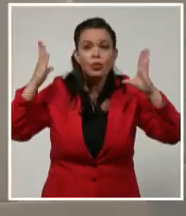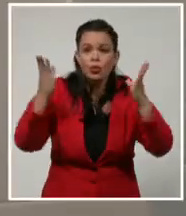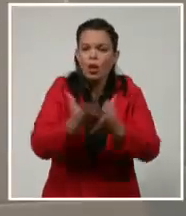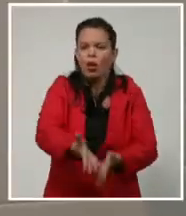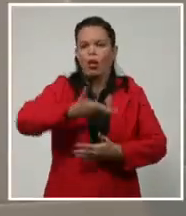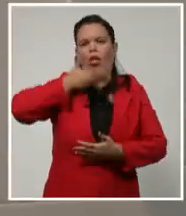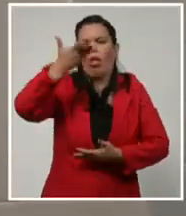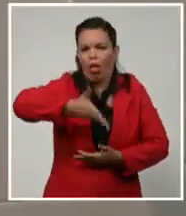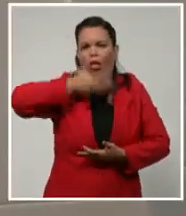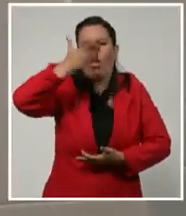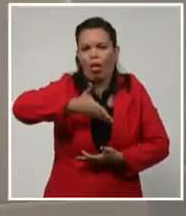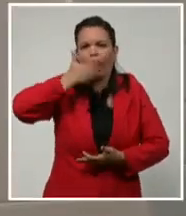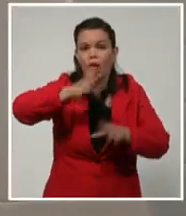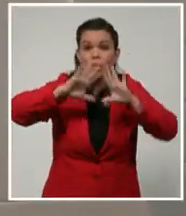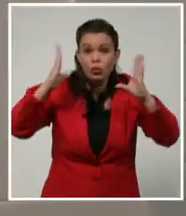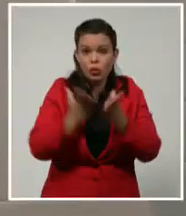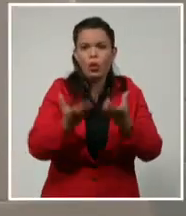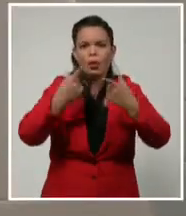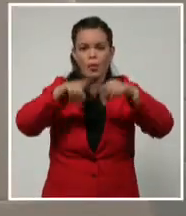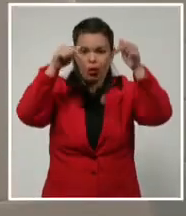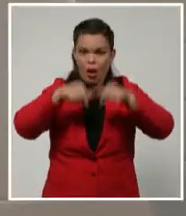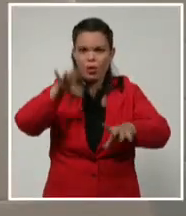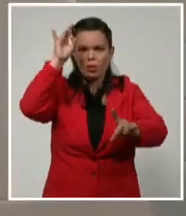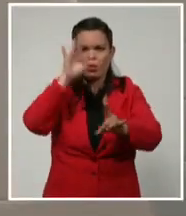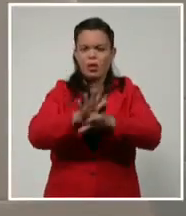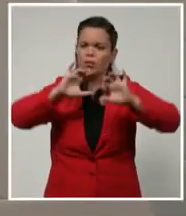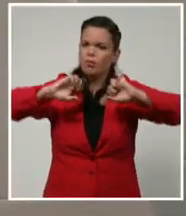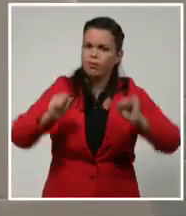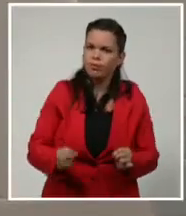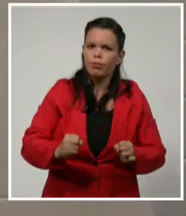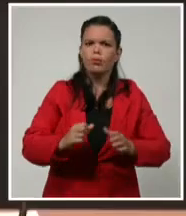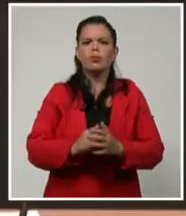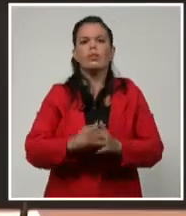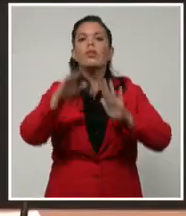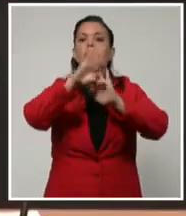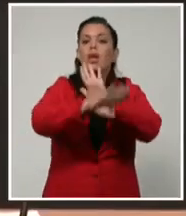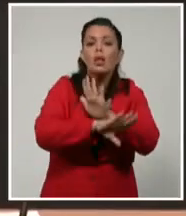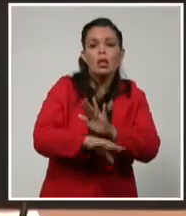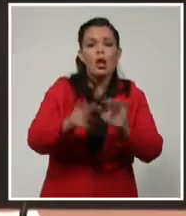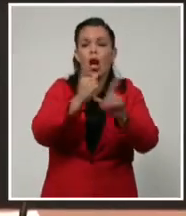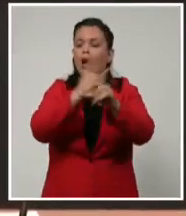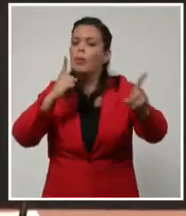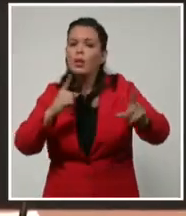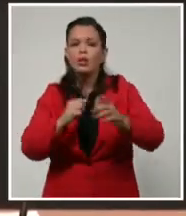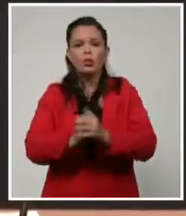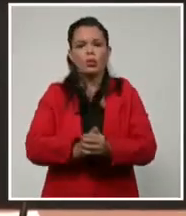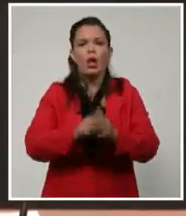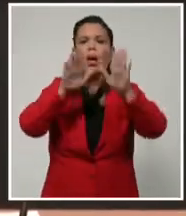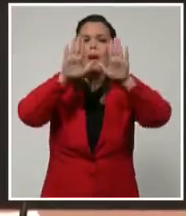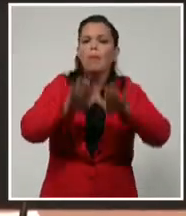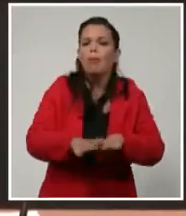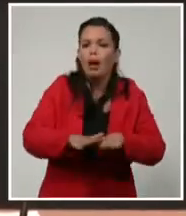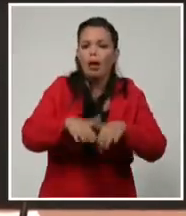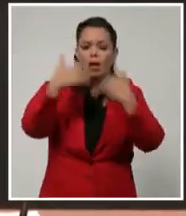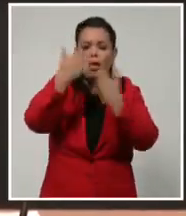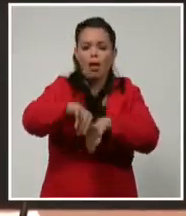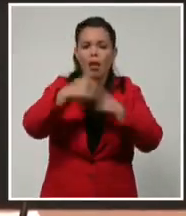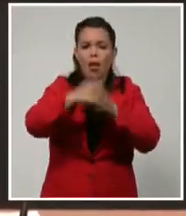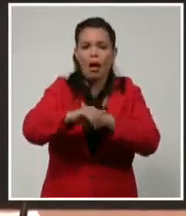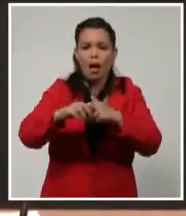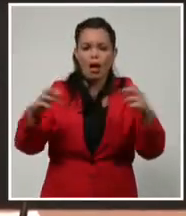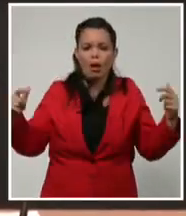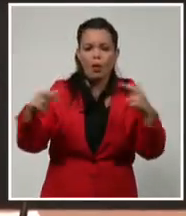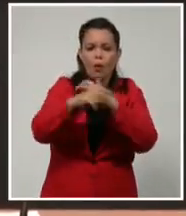aislamiento físico. Hay que evitar la movilidad de esa calle en La Habana, y hay que actuar duramente